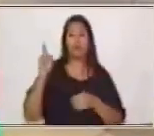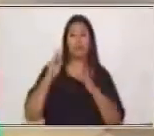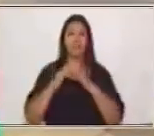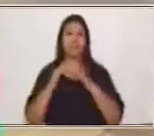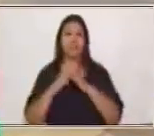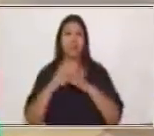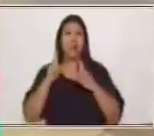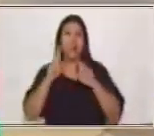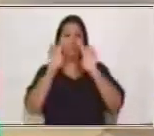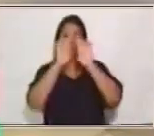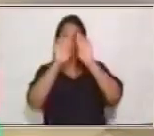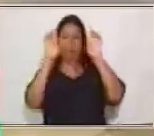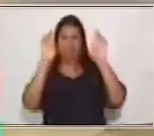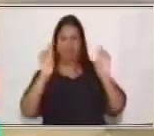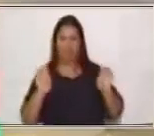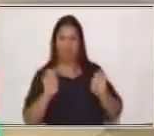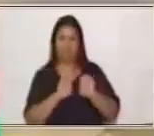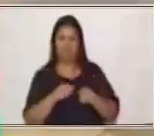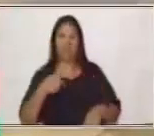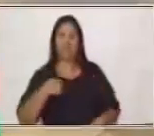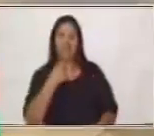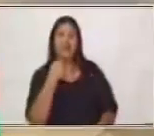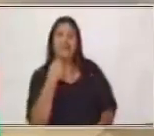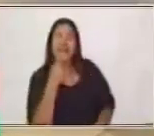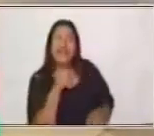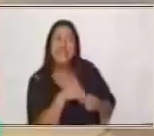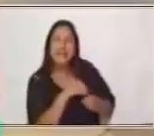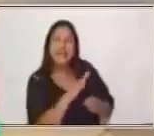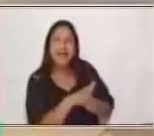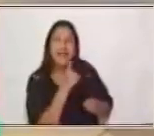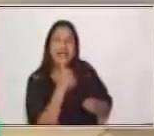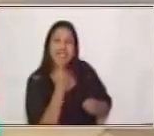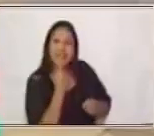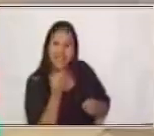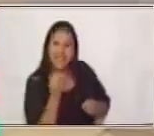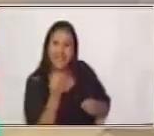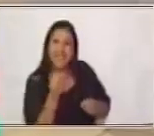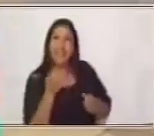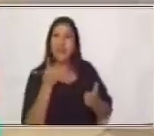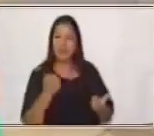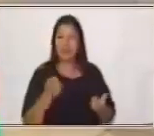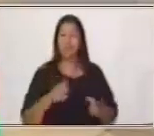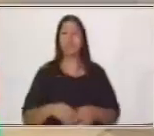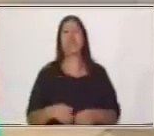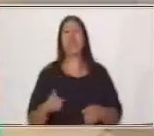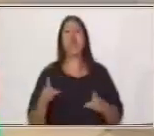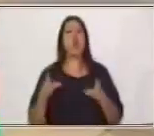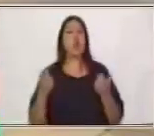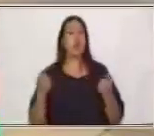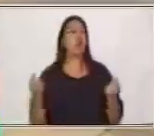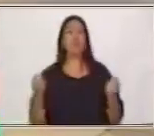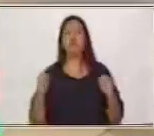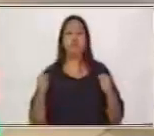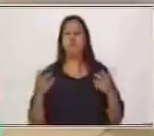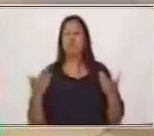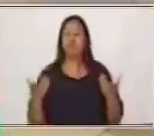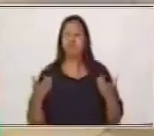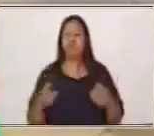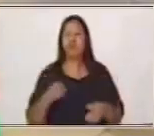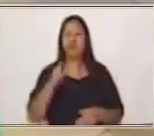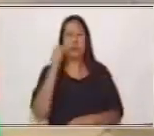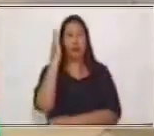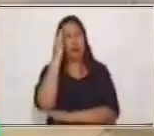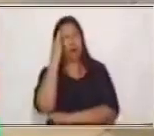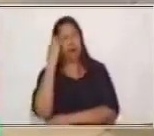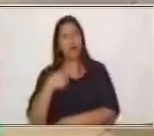una pizarra, que ahorita te voy a dar un secreto o un tip para poder hacerlo, que se llama adivina quién soy o qué soy, ¿verdad? Entonces,